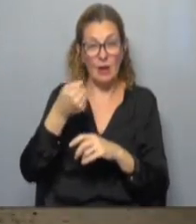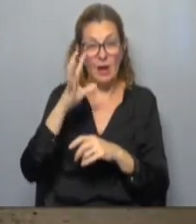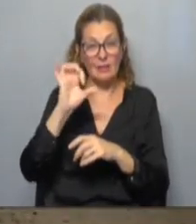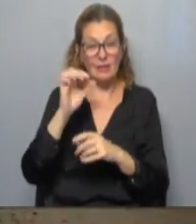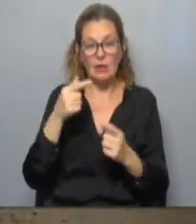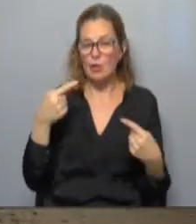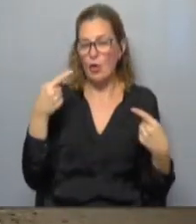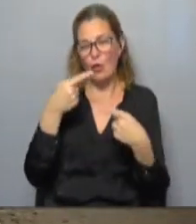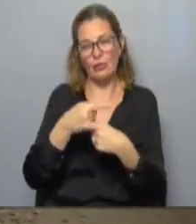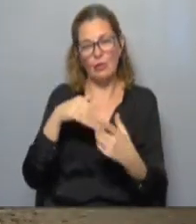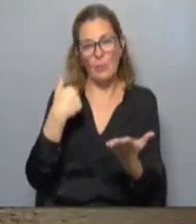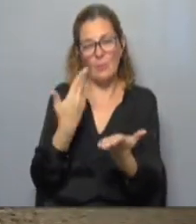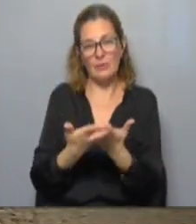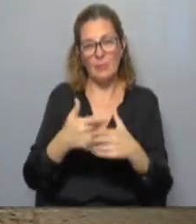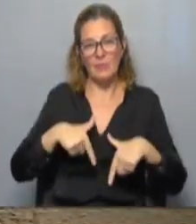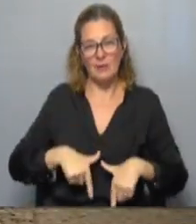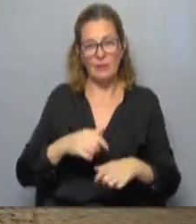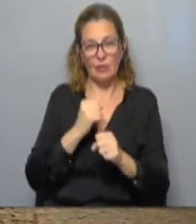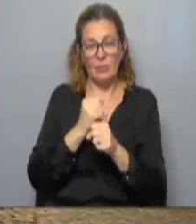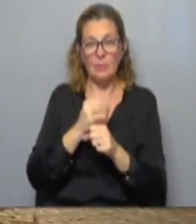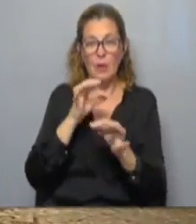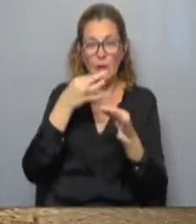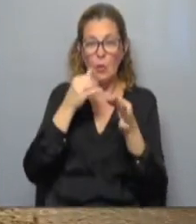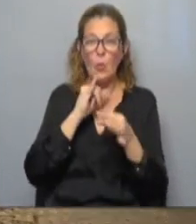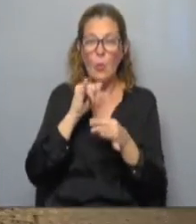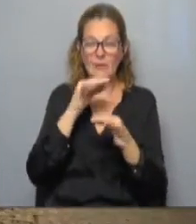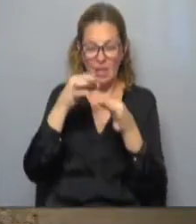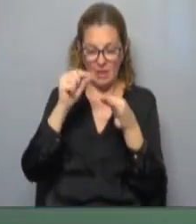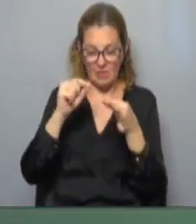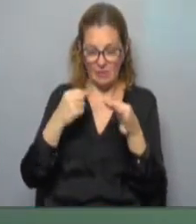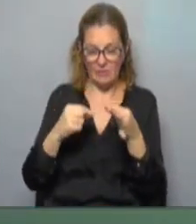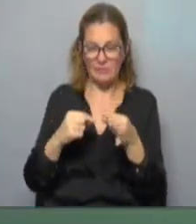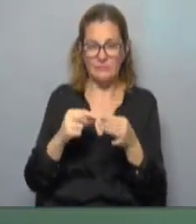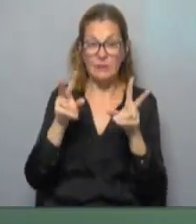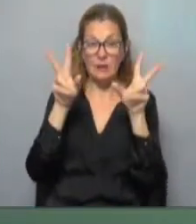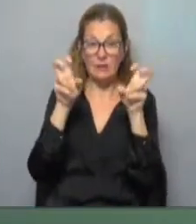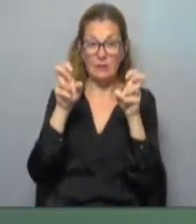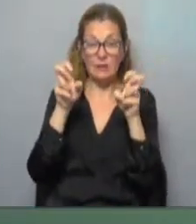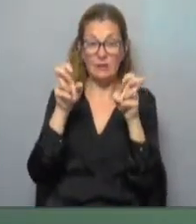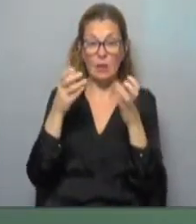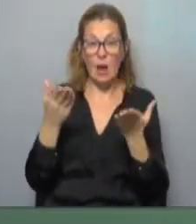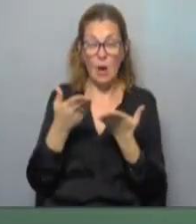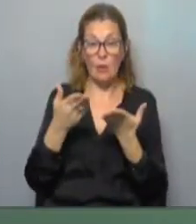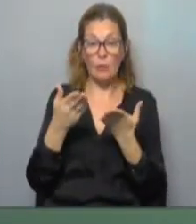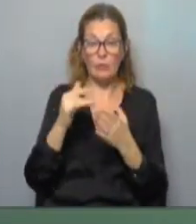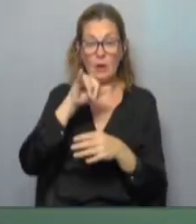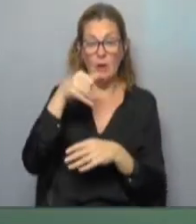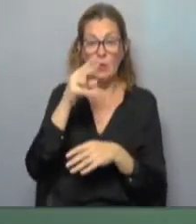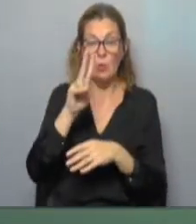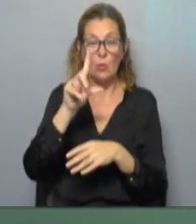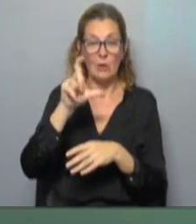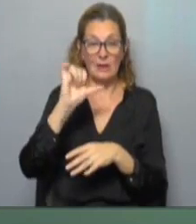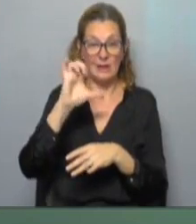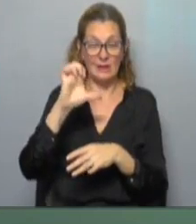la propuesta del Ministerio de Trabajo y en instantes les vamos a contar más detalles al respecto. He hecho el título de Macarena, ahora titula Julieta Núñez